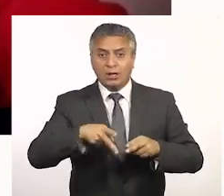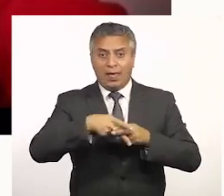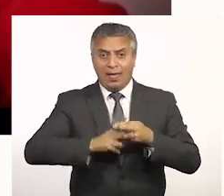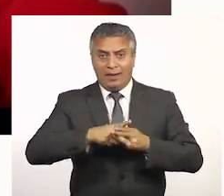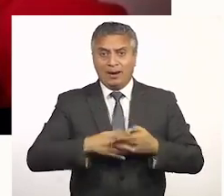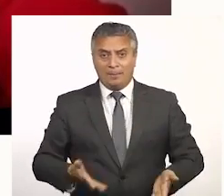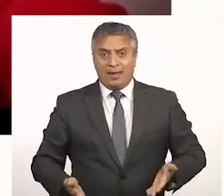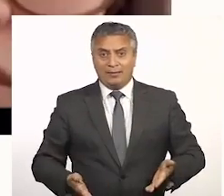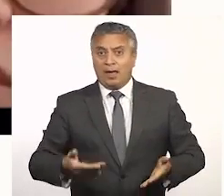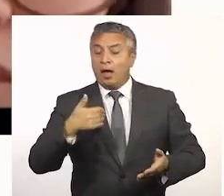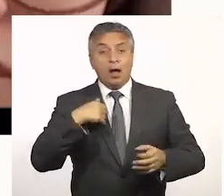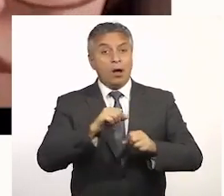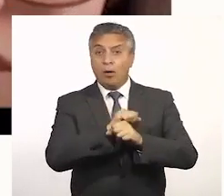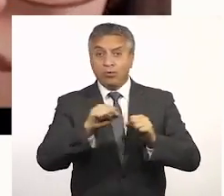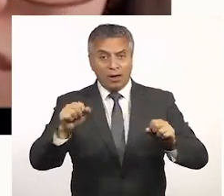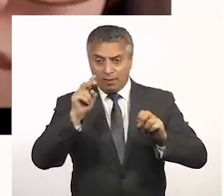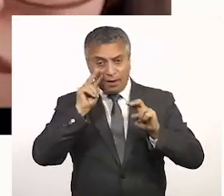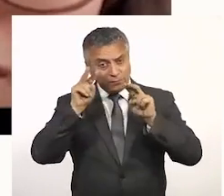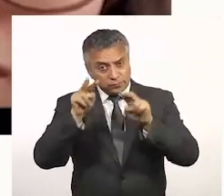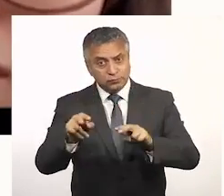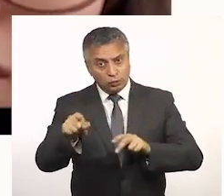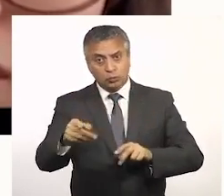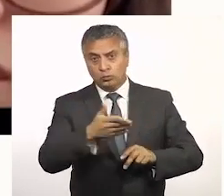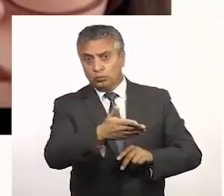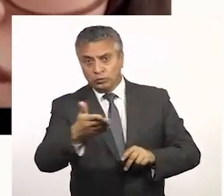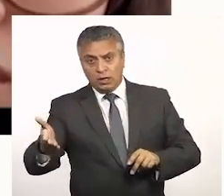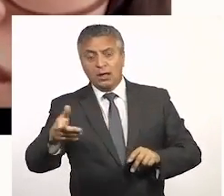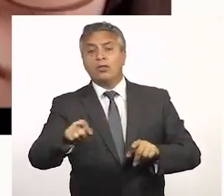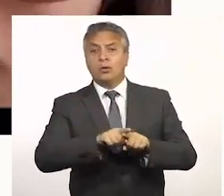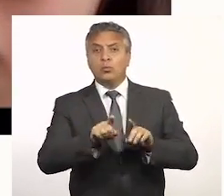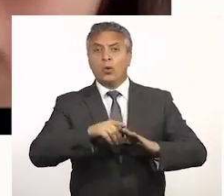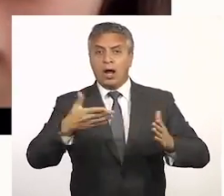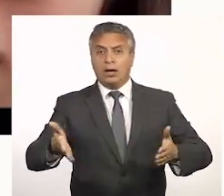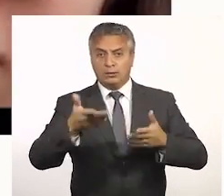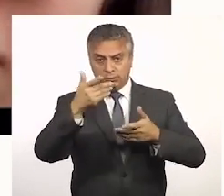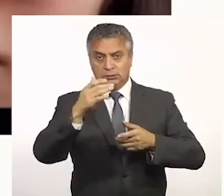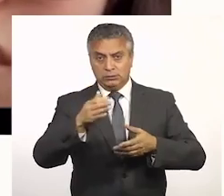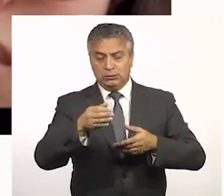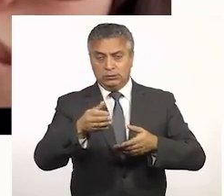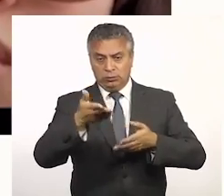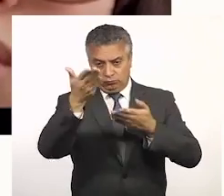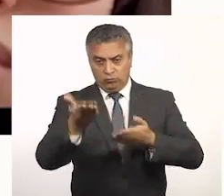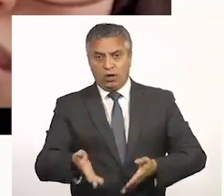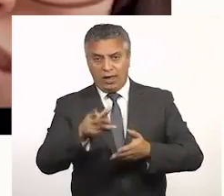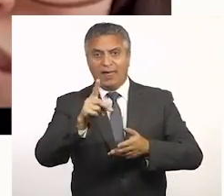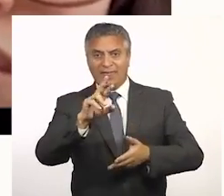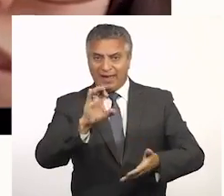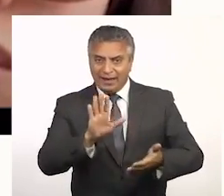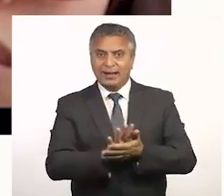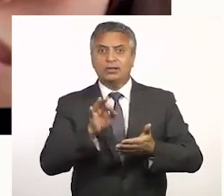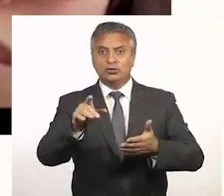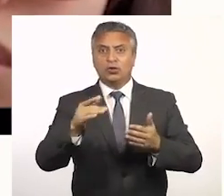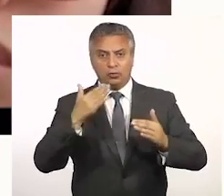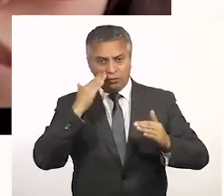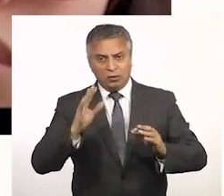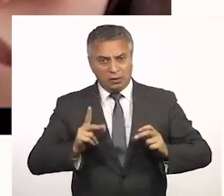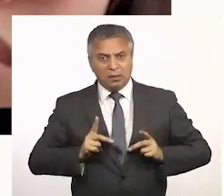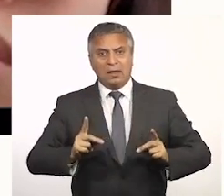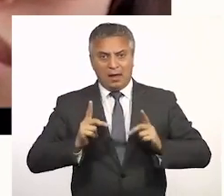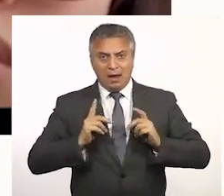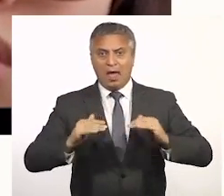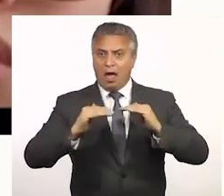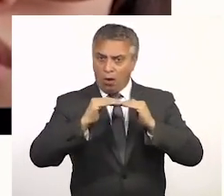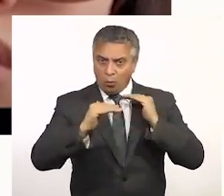usar este tipo de herramientas. Cuando no somos capaces de visibilizarlos a ustedes como sujetos de derecho, como personas tan dignas e